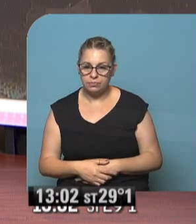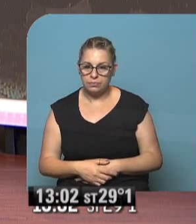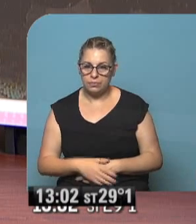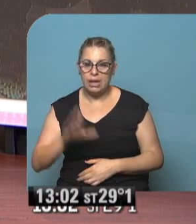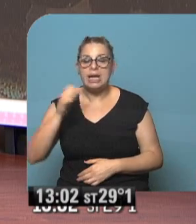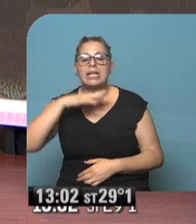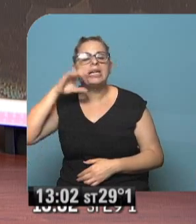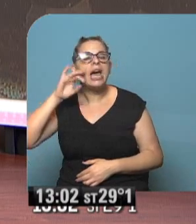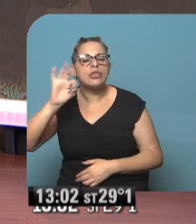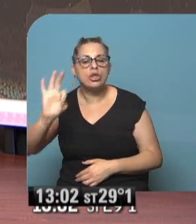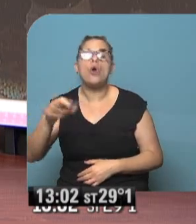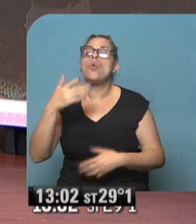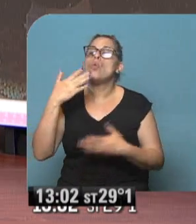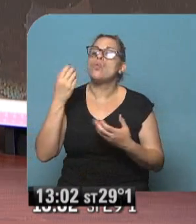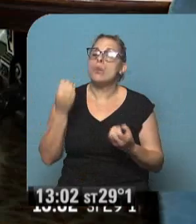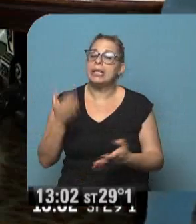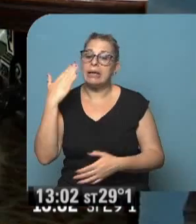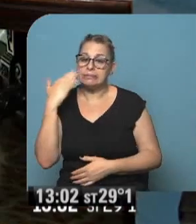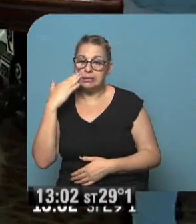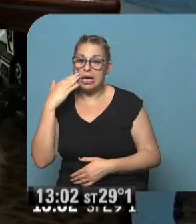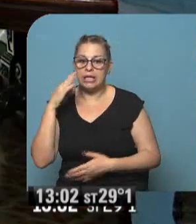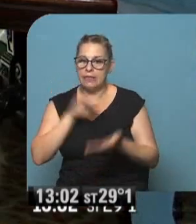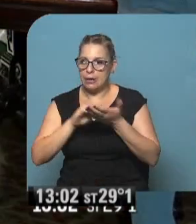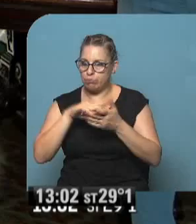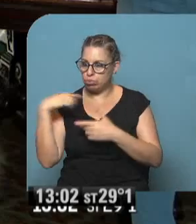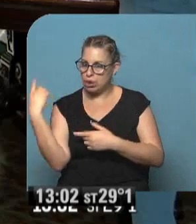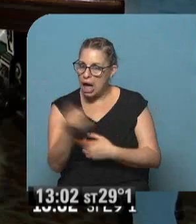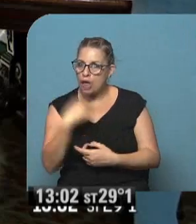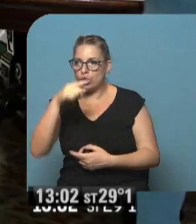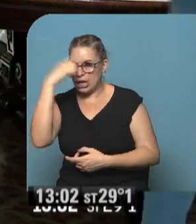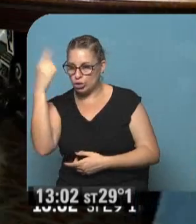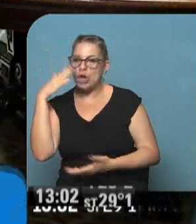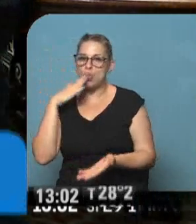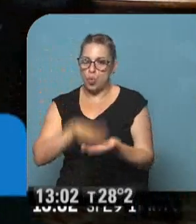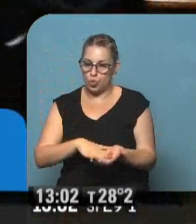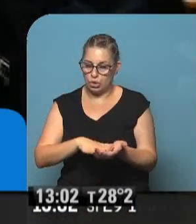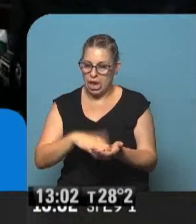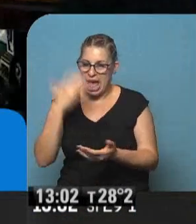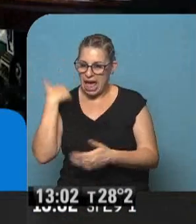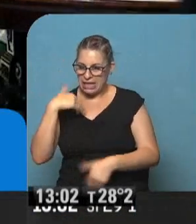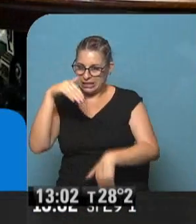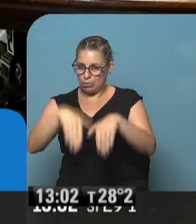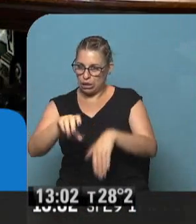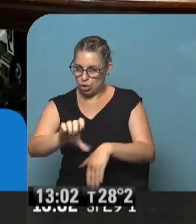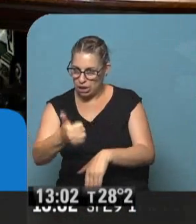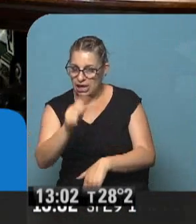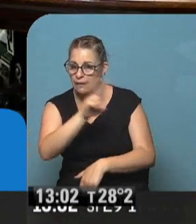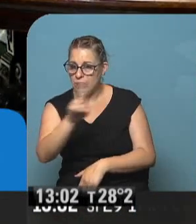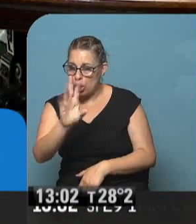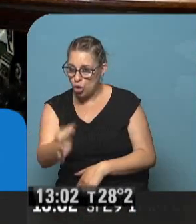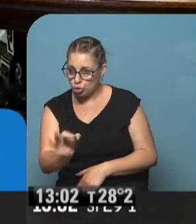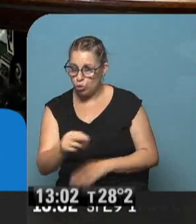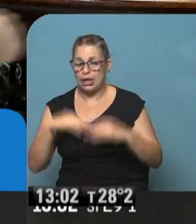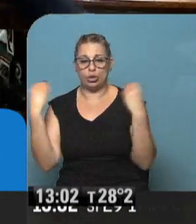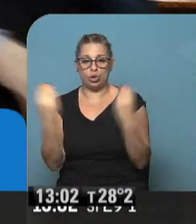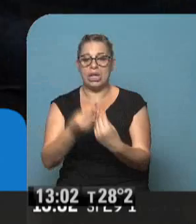Alejandro, buenas tardes. Están jurando los diputados nacionales, están jurando los electos. El pasado 22 de octubre en